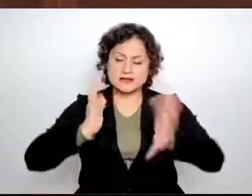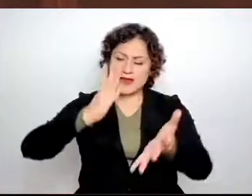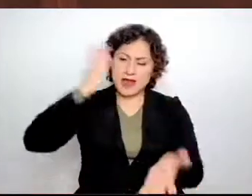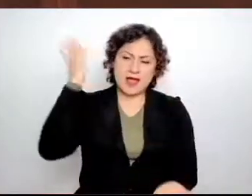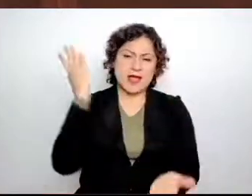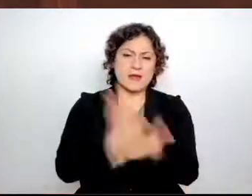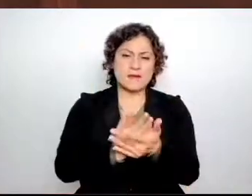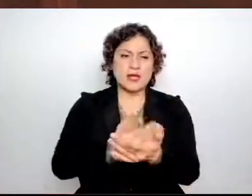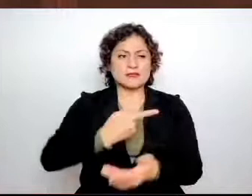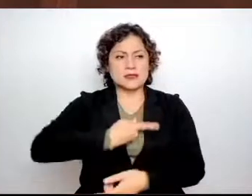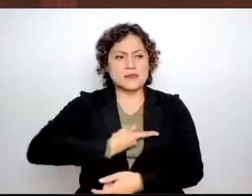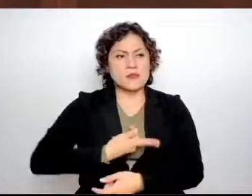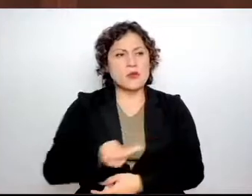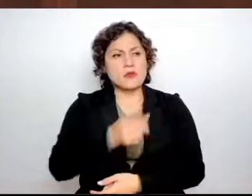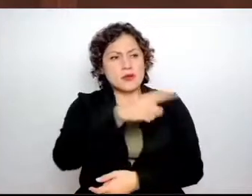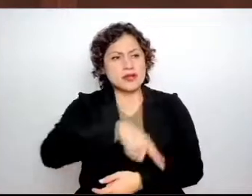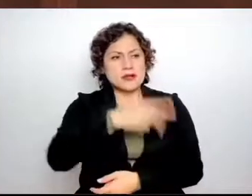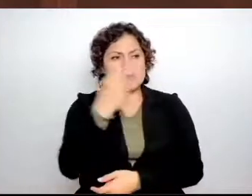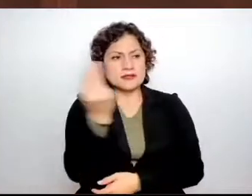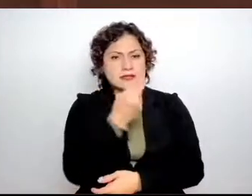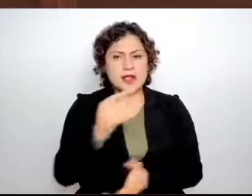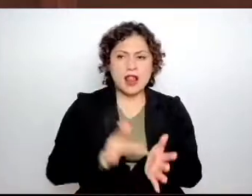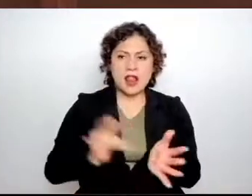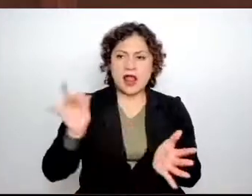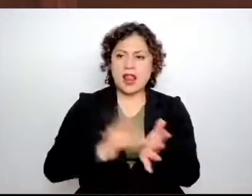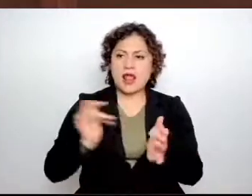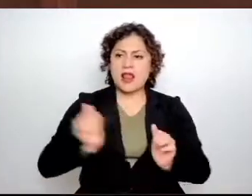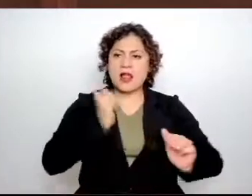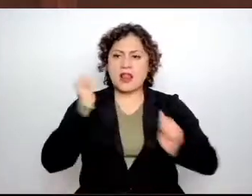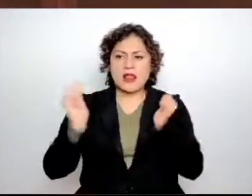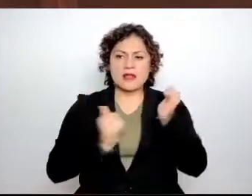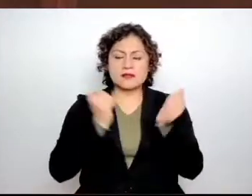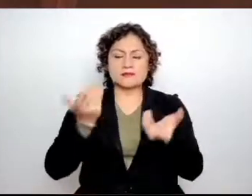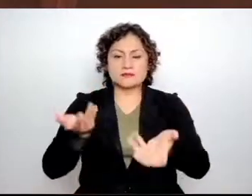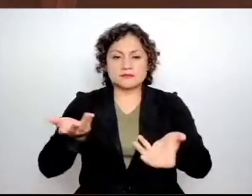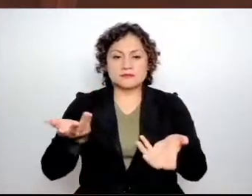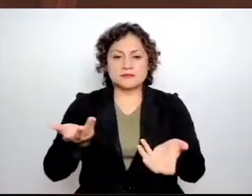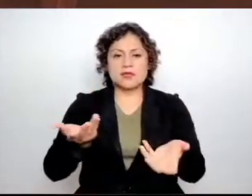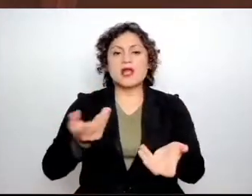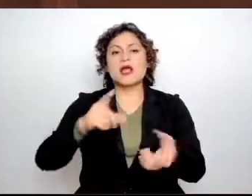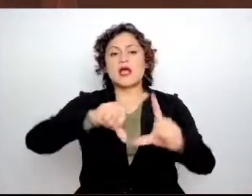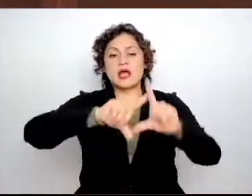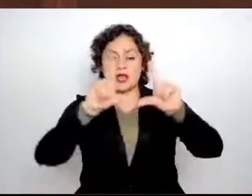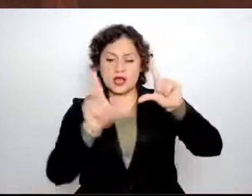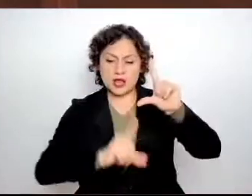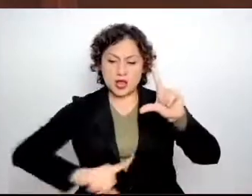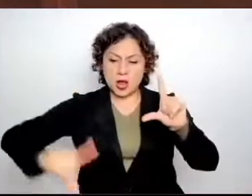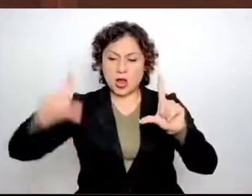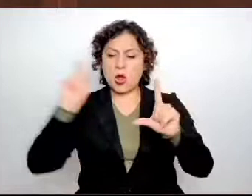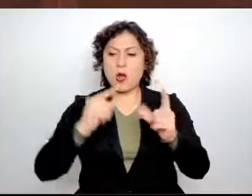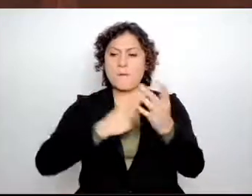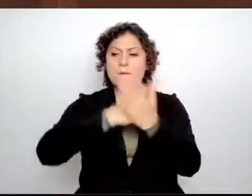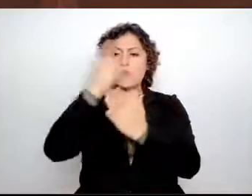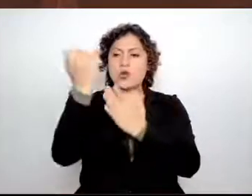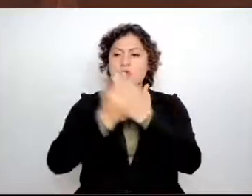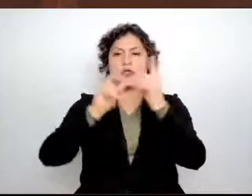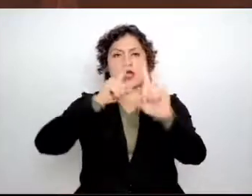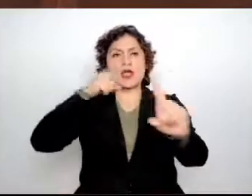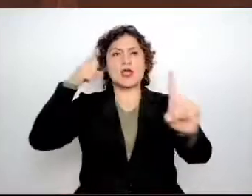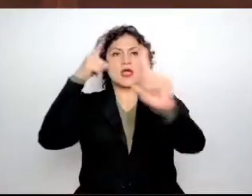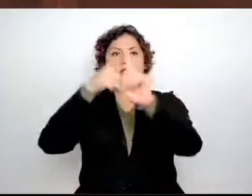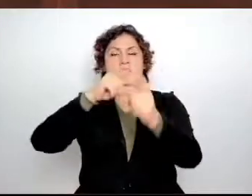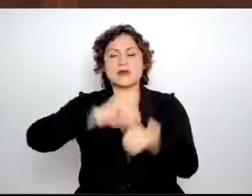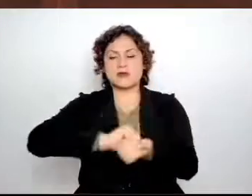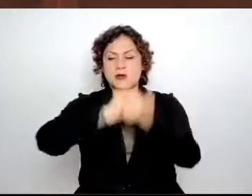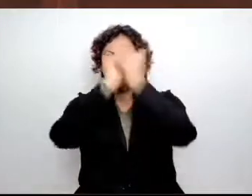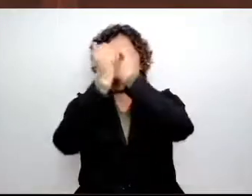la necesidad de la gente. El proyecto de Nación que represento buscamos hacer tangible el progreso